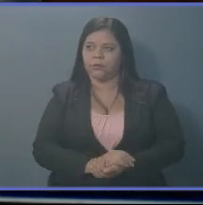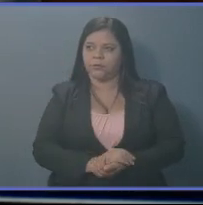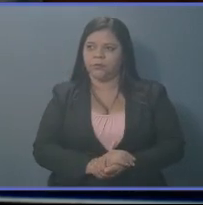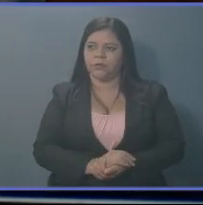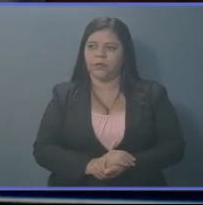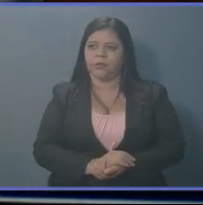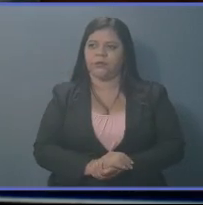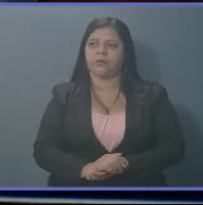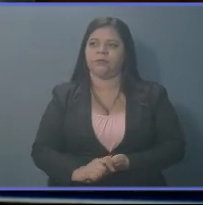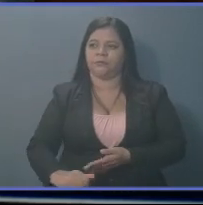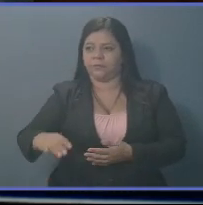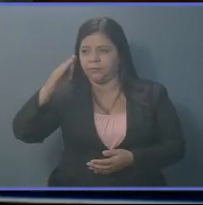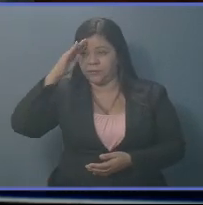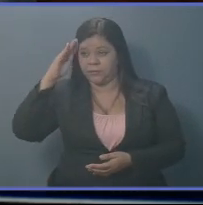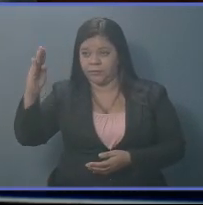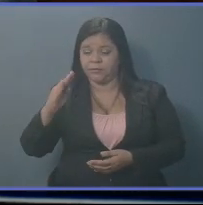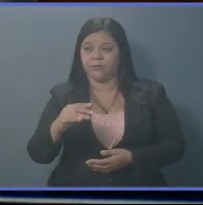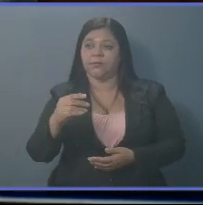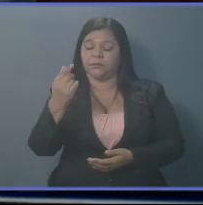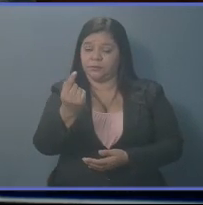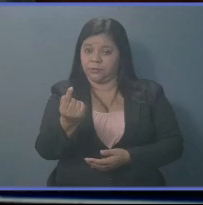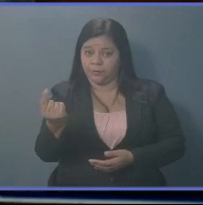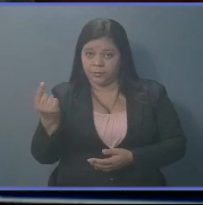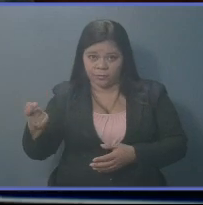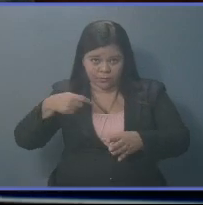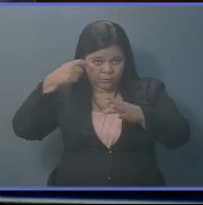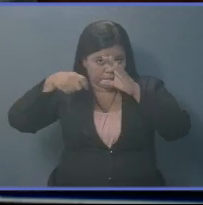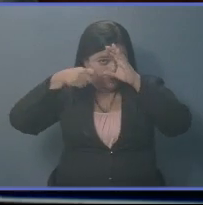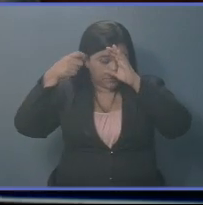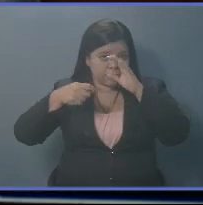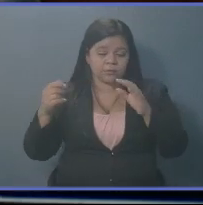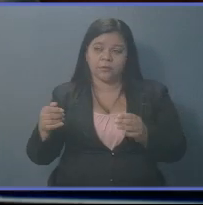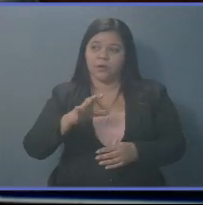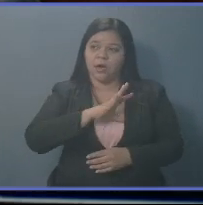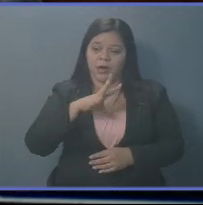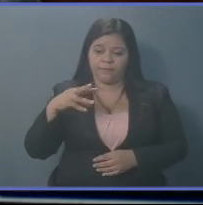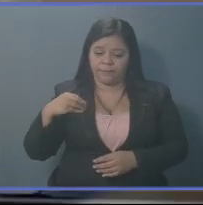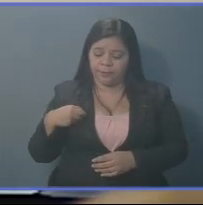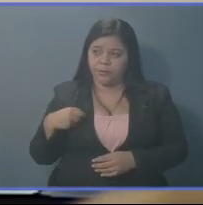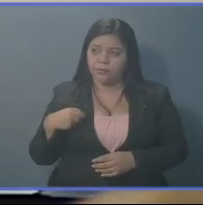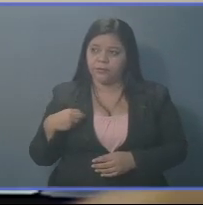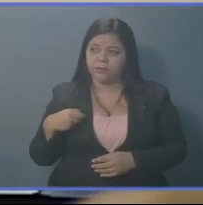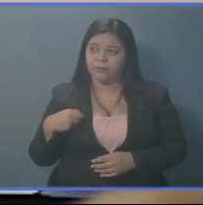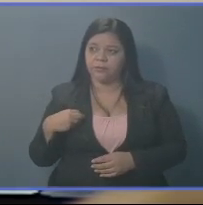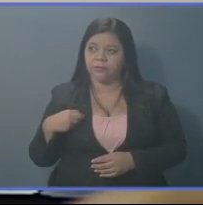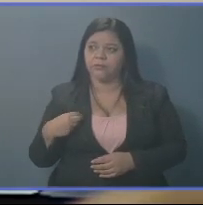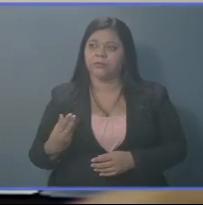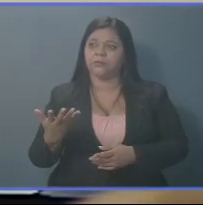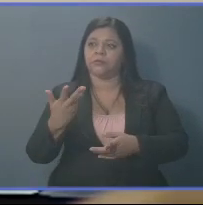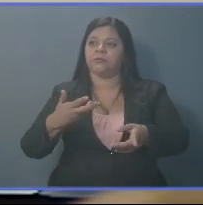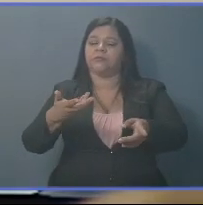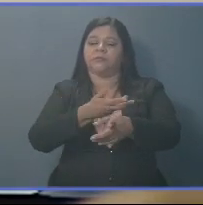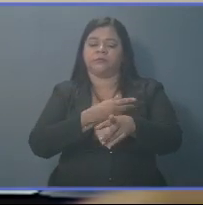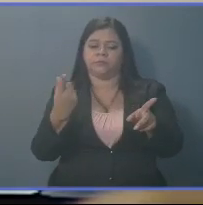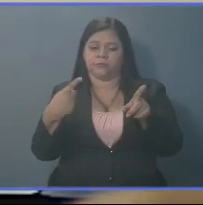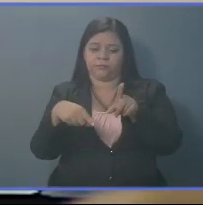Saludar a la prensa que nos acompaña esta noche, a nuestras familias, a nuestros hermanos.